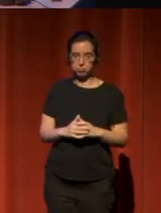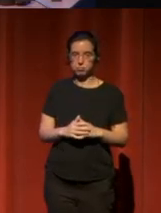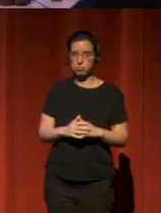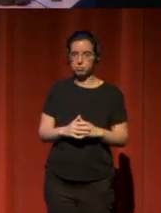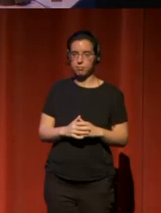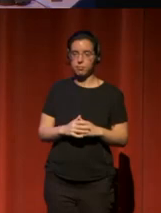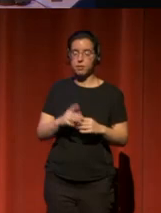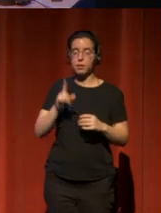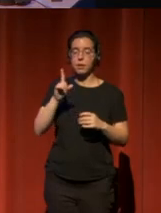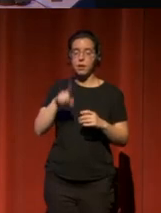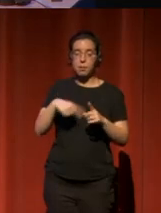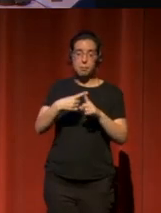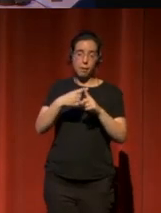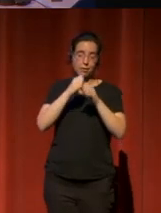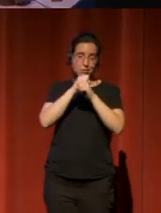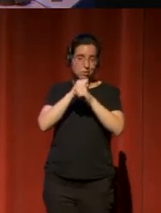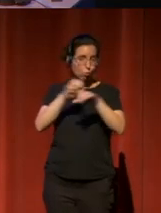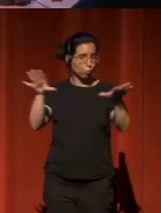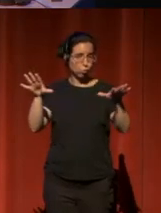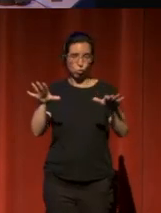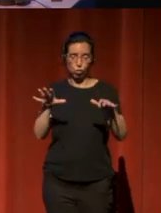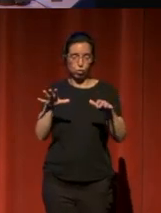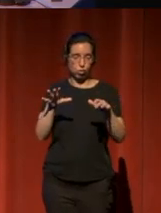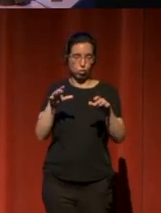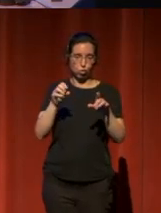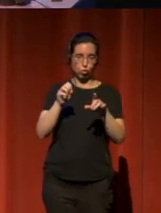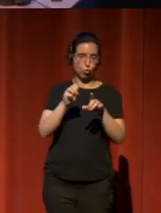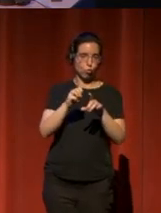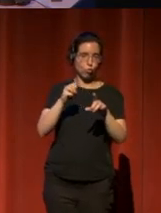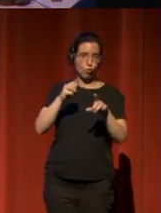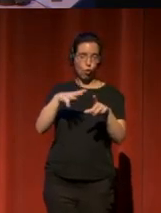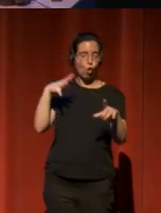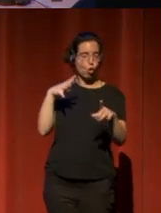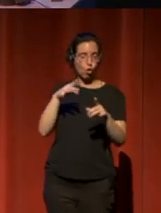y difundir los avances del proyecto en los foros profesionales.